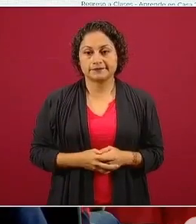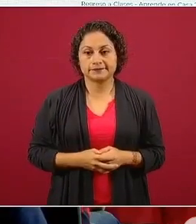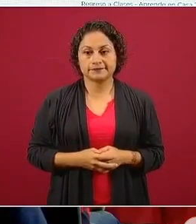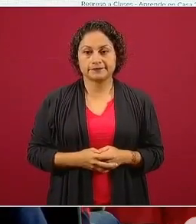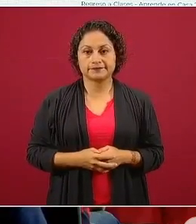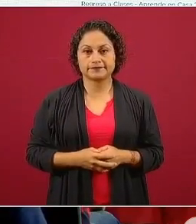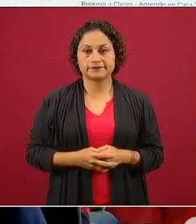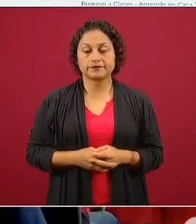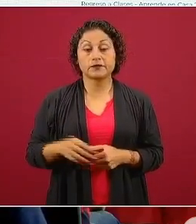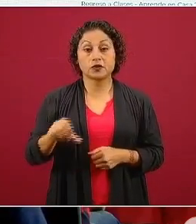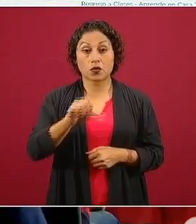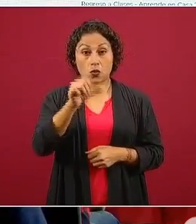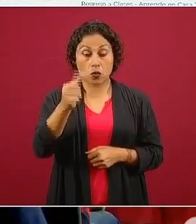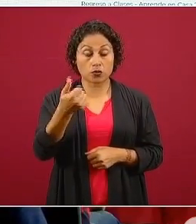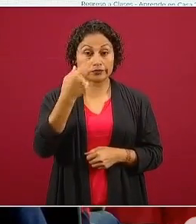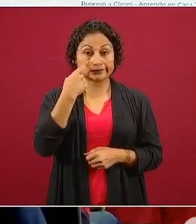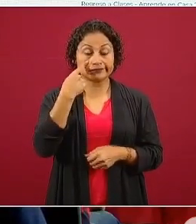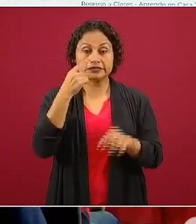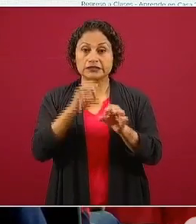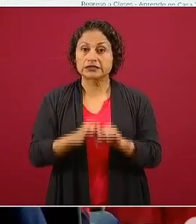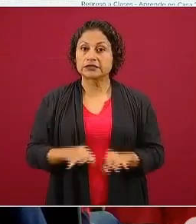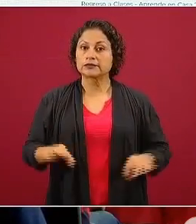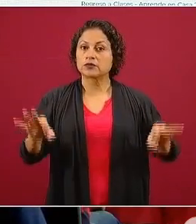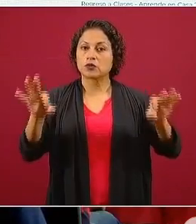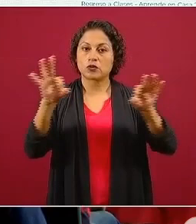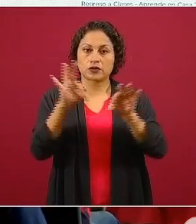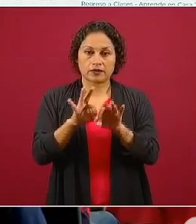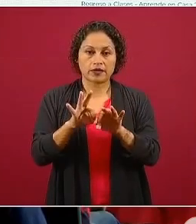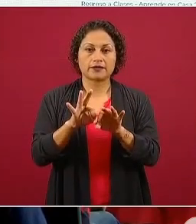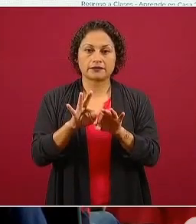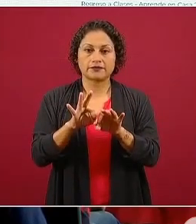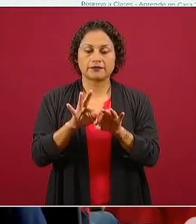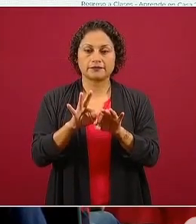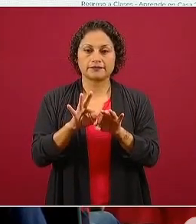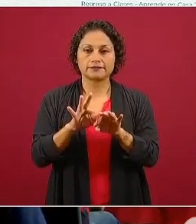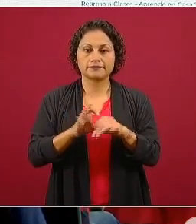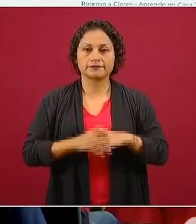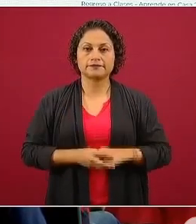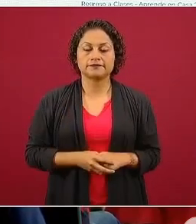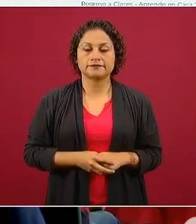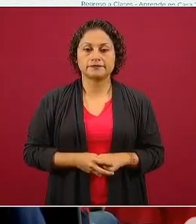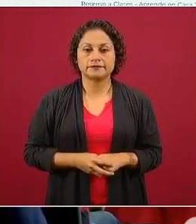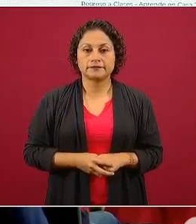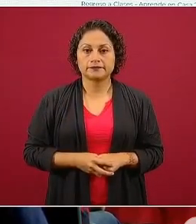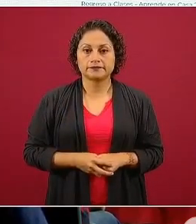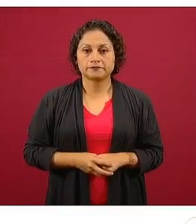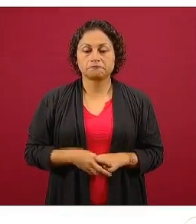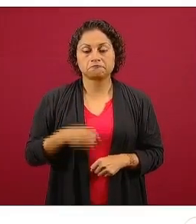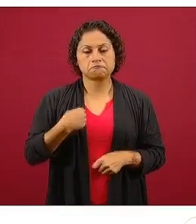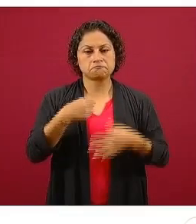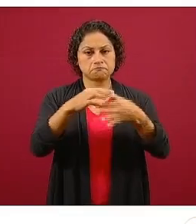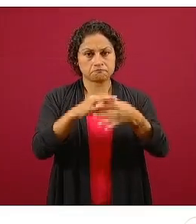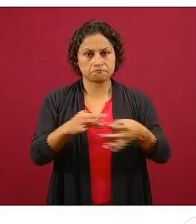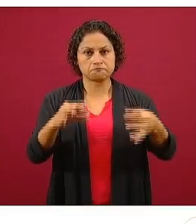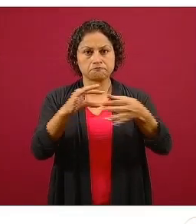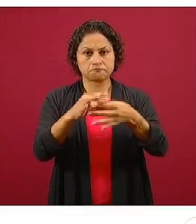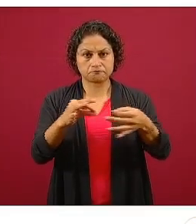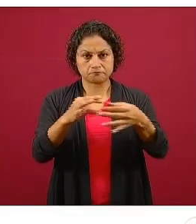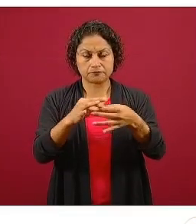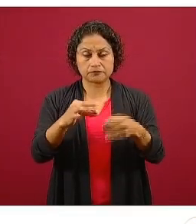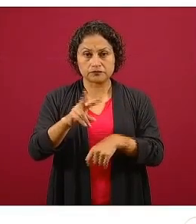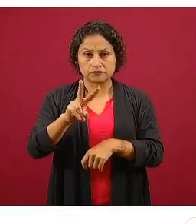importante es que, así como tuvimos todo el apoyo del servicio